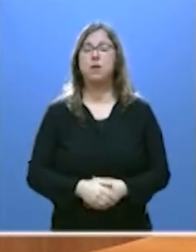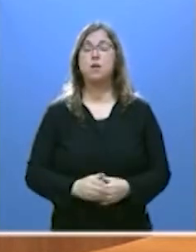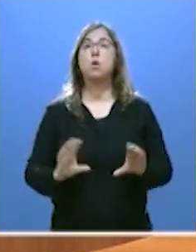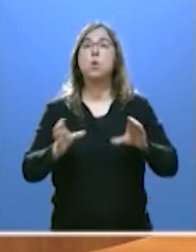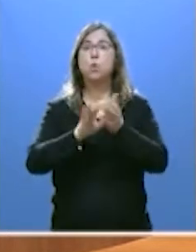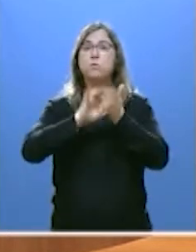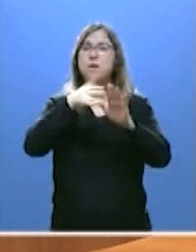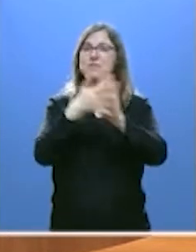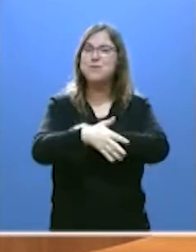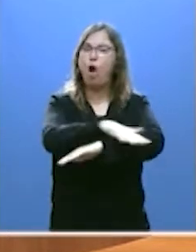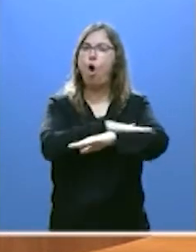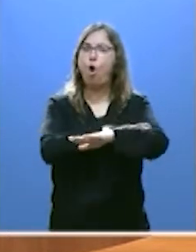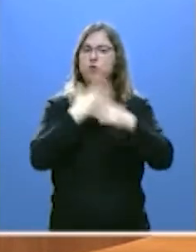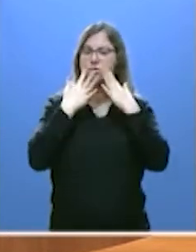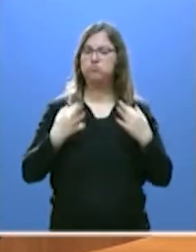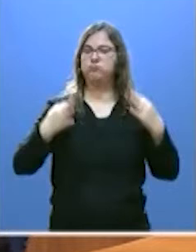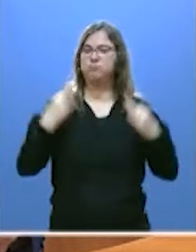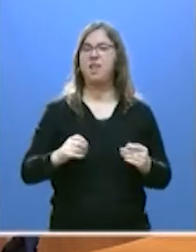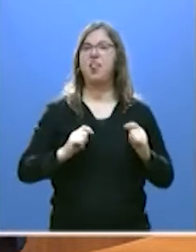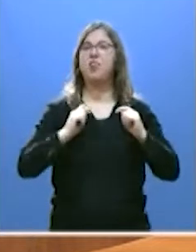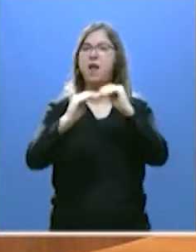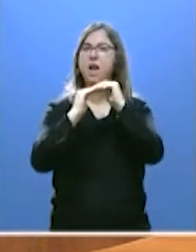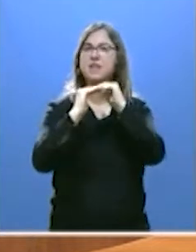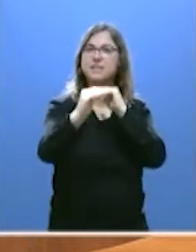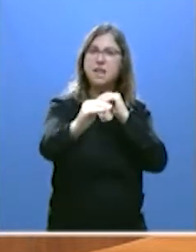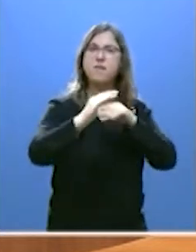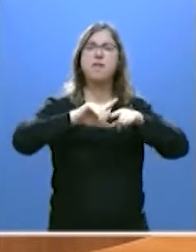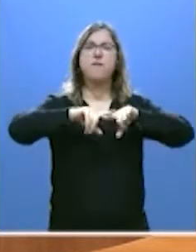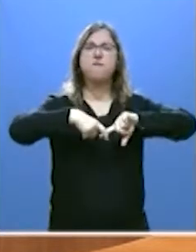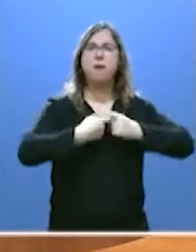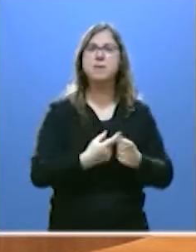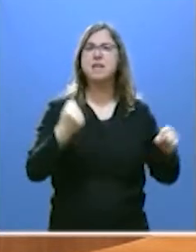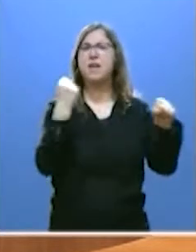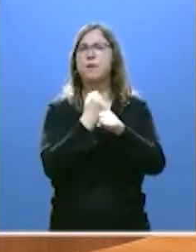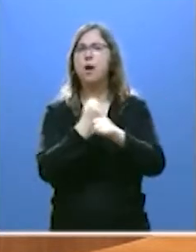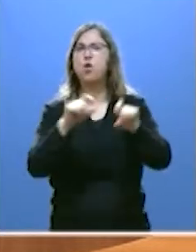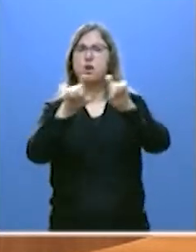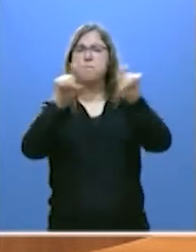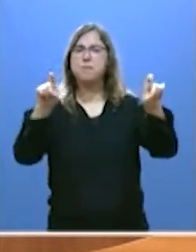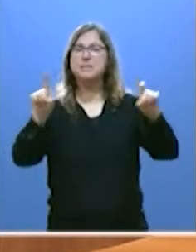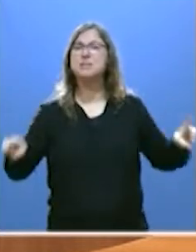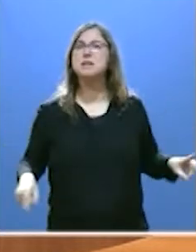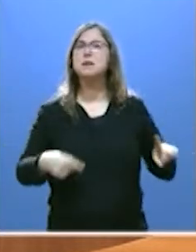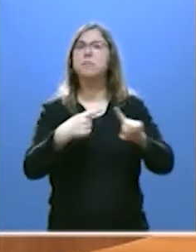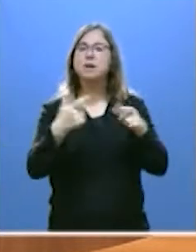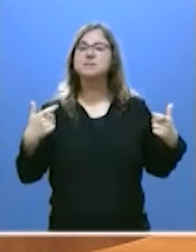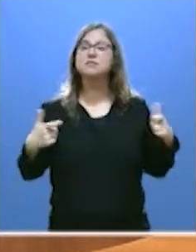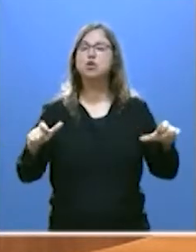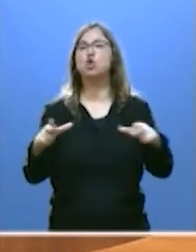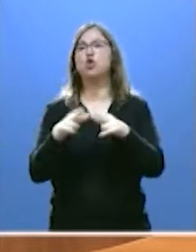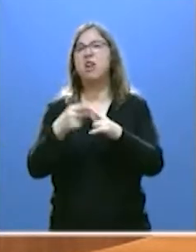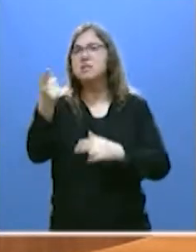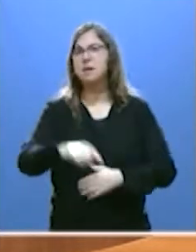credibilidad, que garantiza la estabilidad para las familias, los trabajadores, las empresas y para el sector social.